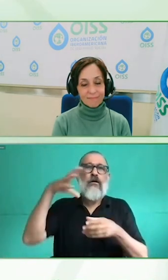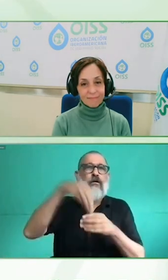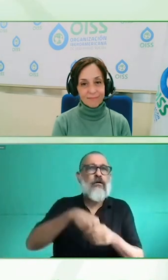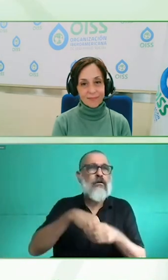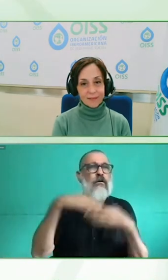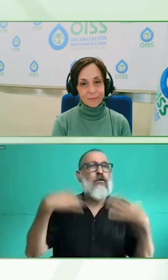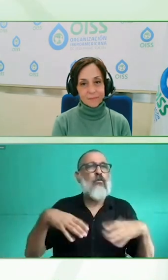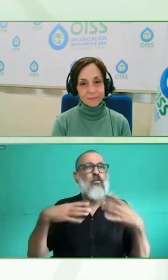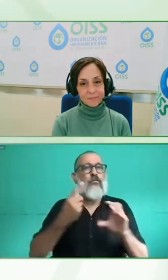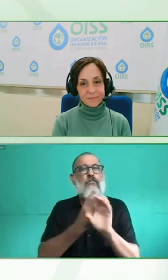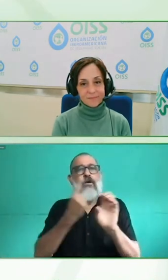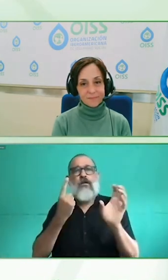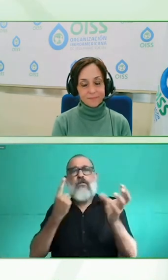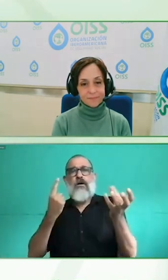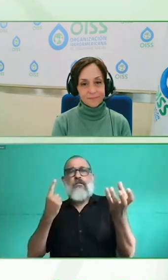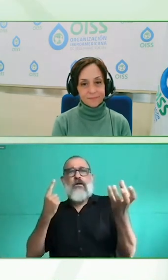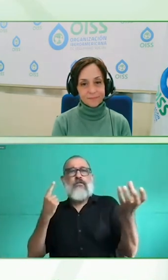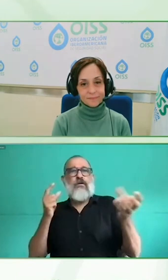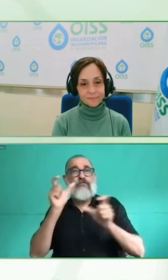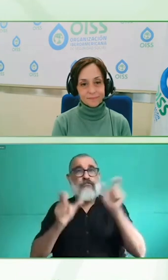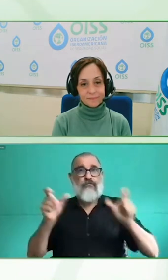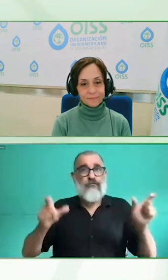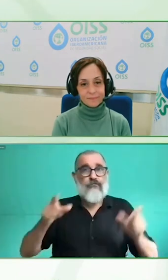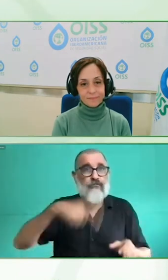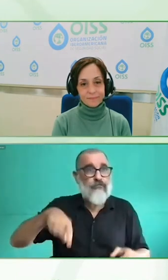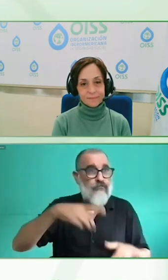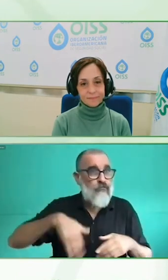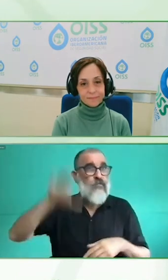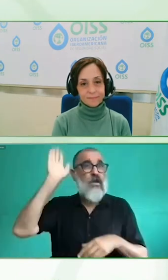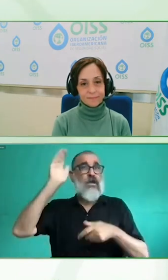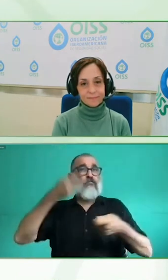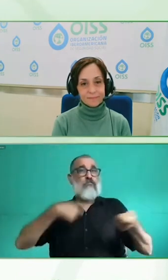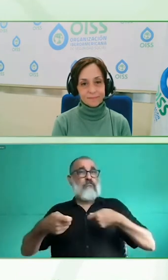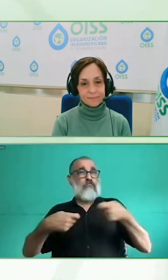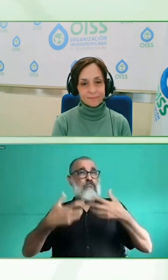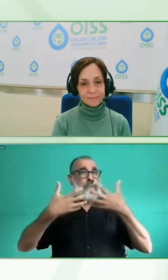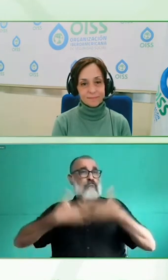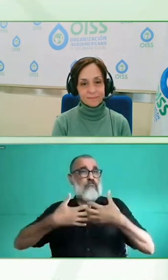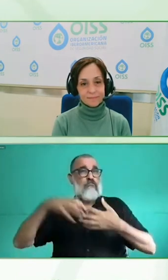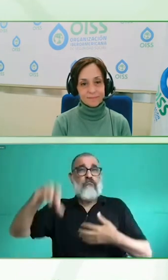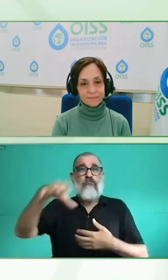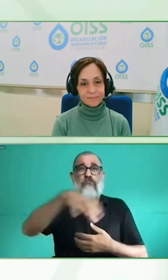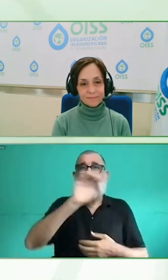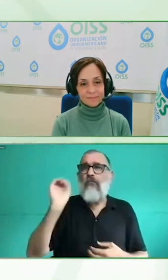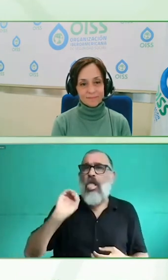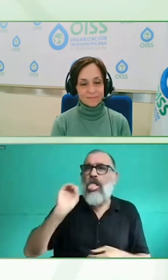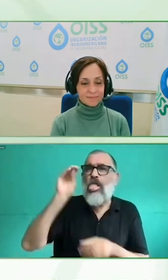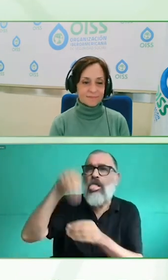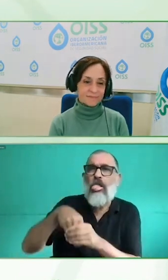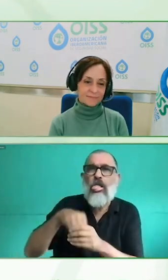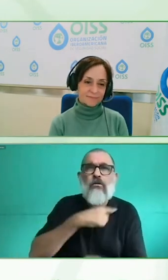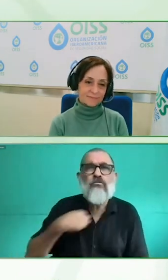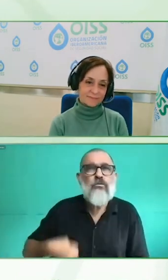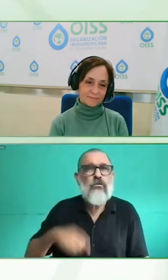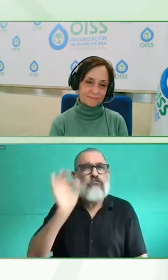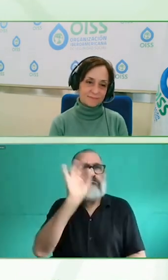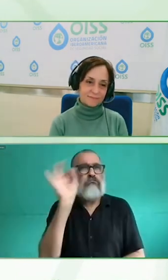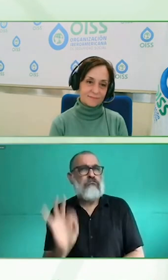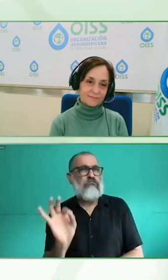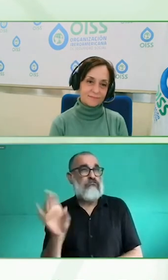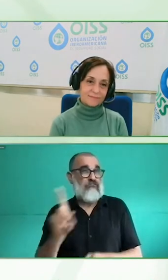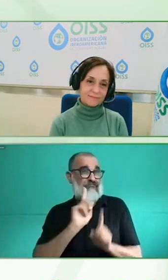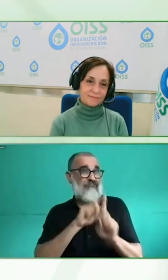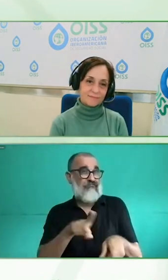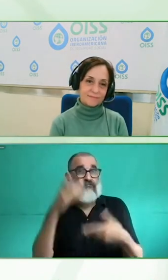que significan las personas con discapacidad. Mencionabas el caso de cuotas, donde solamente en algunos países de América Latina hay cuotas